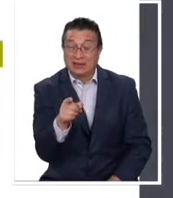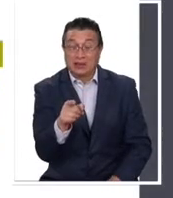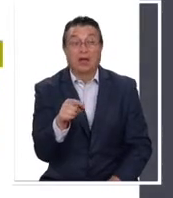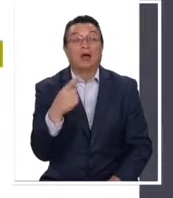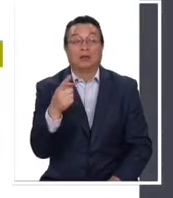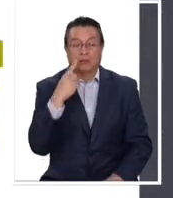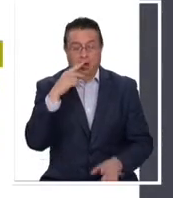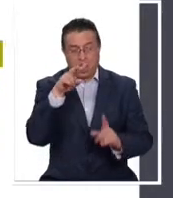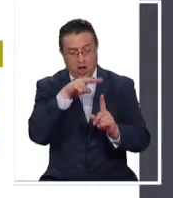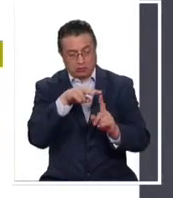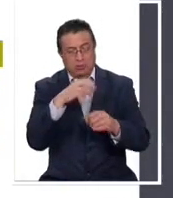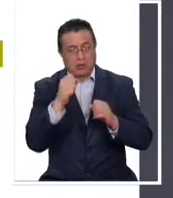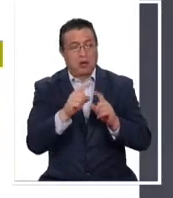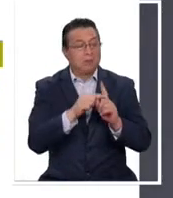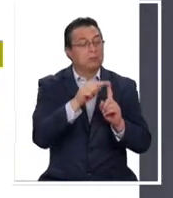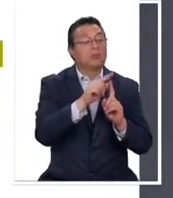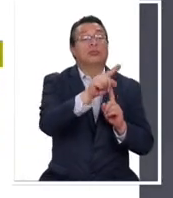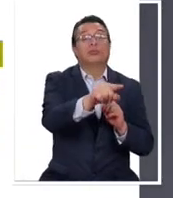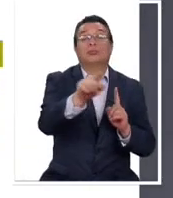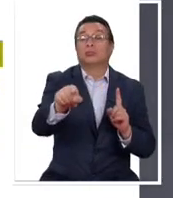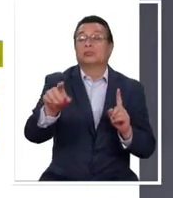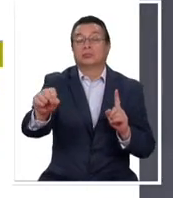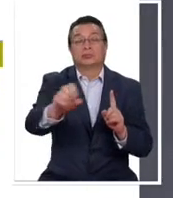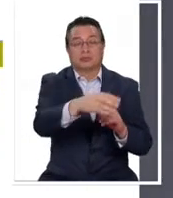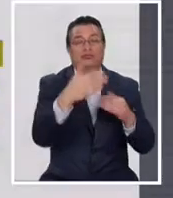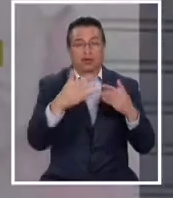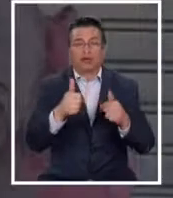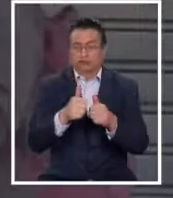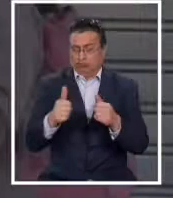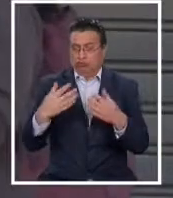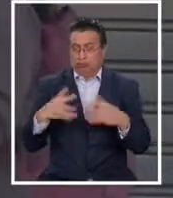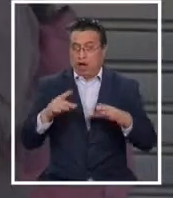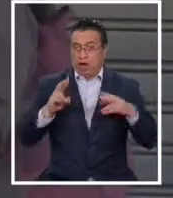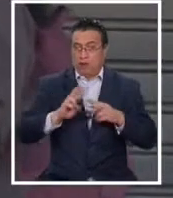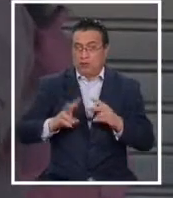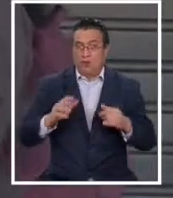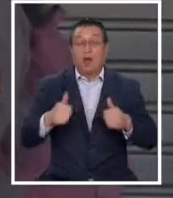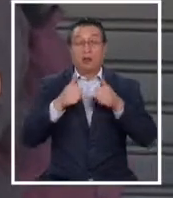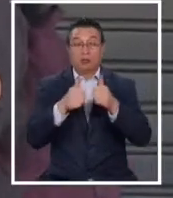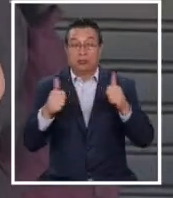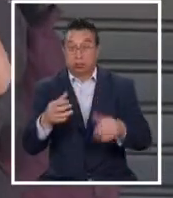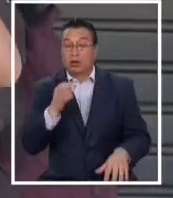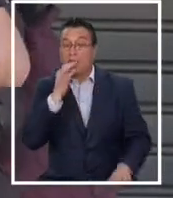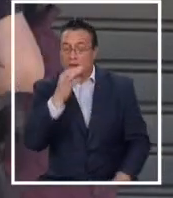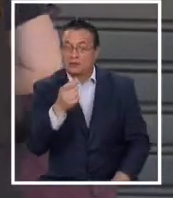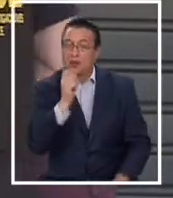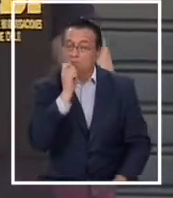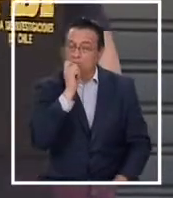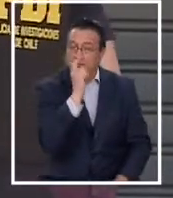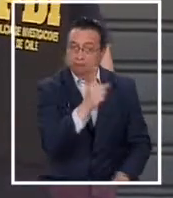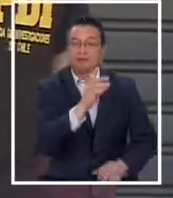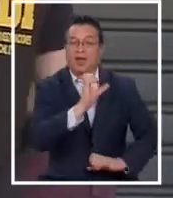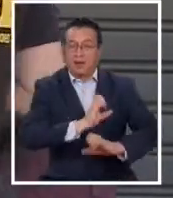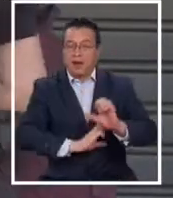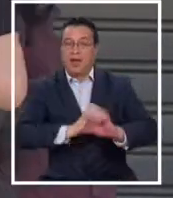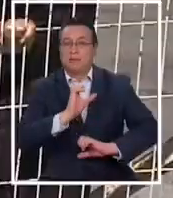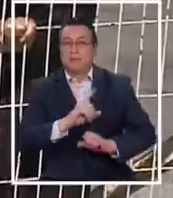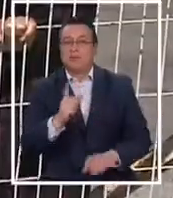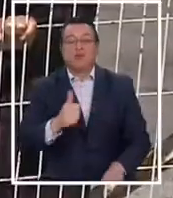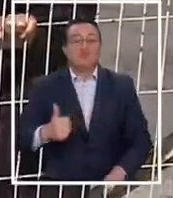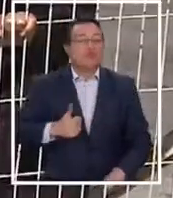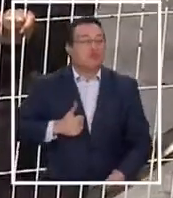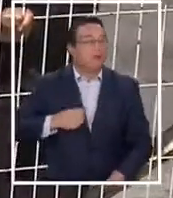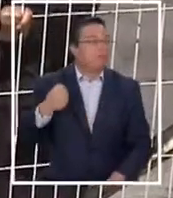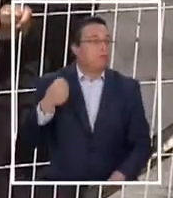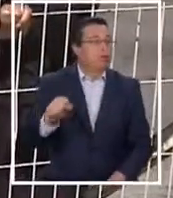las observaciones de trazabilidad de la autoridad sanitaria. Autoridad que llamó a denunciar a las empresas que no cumplan con los